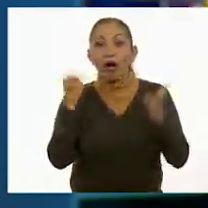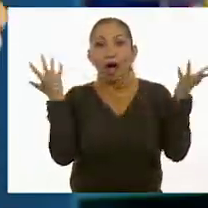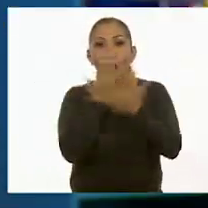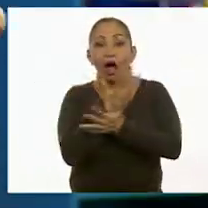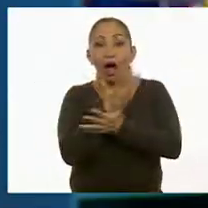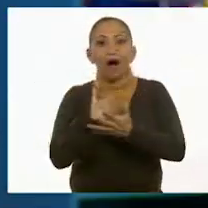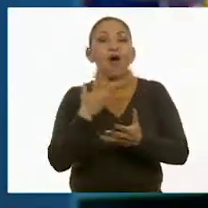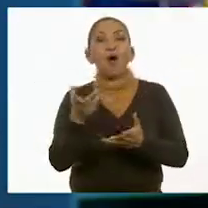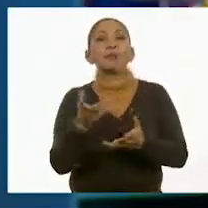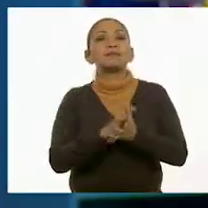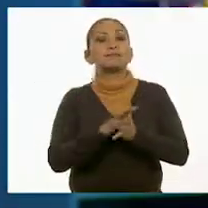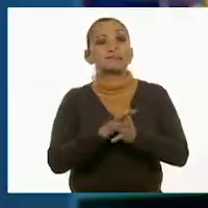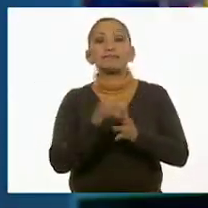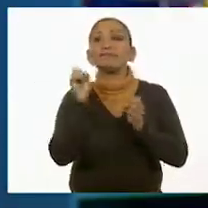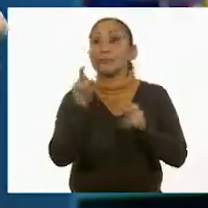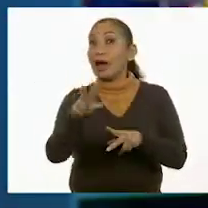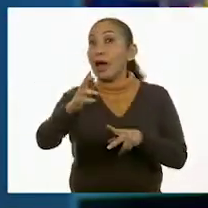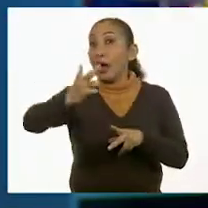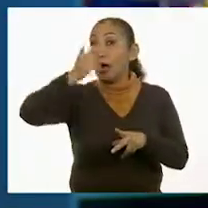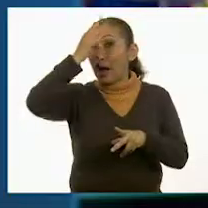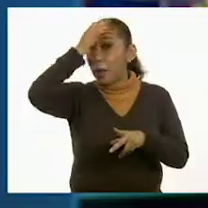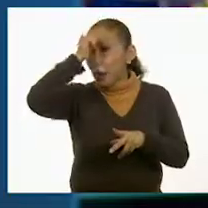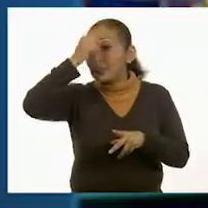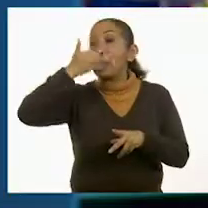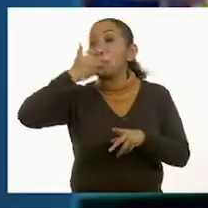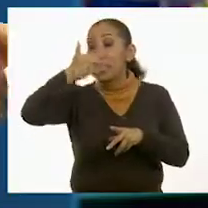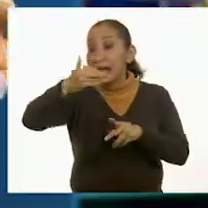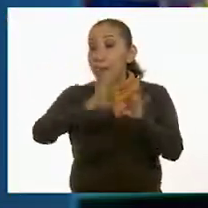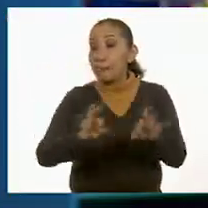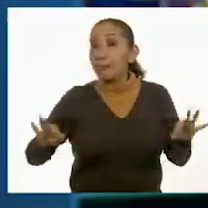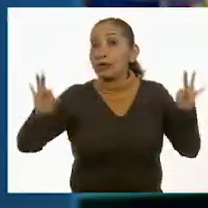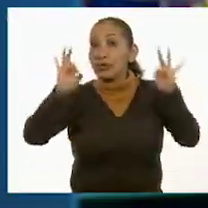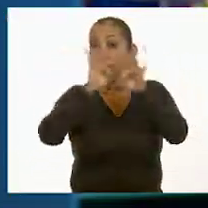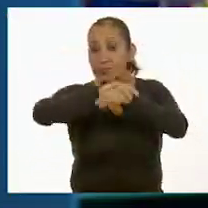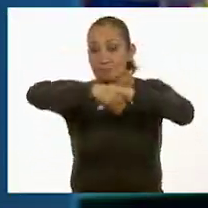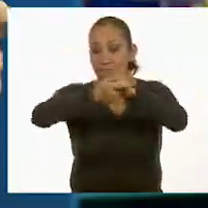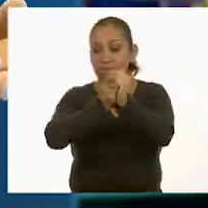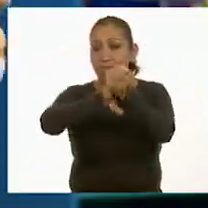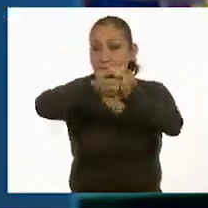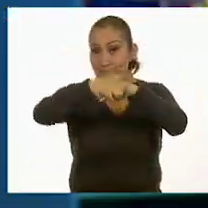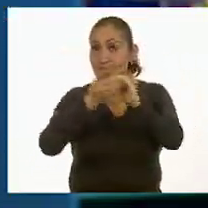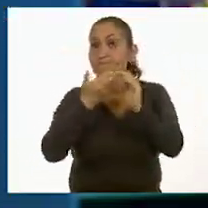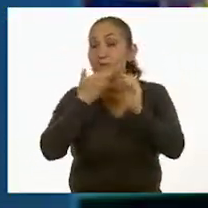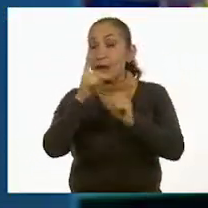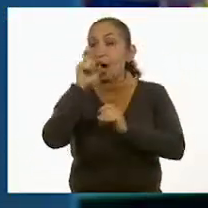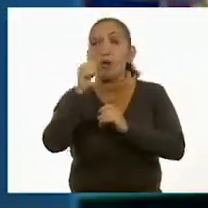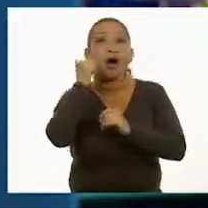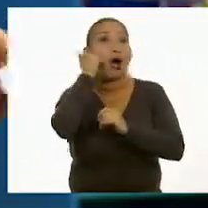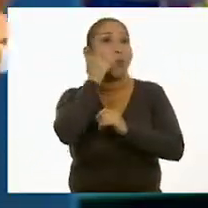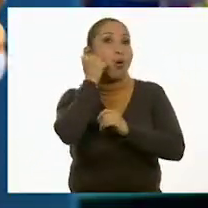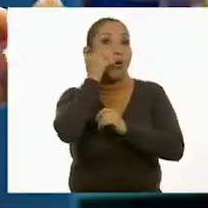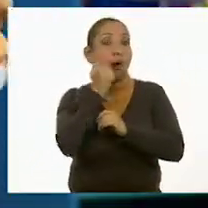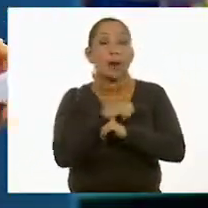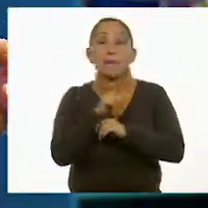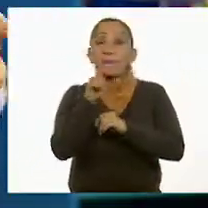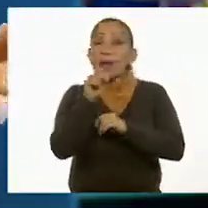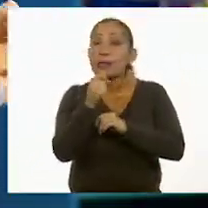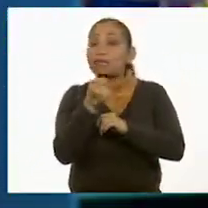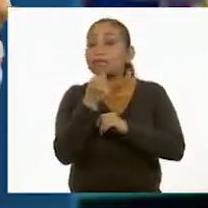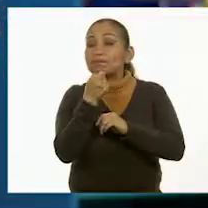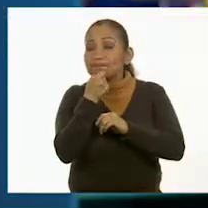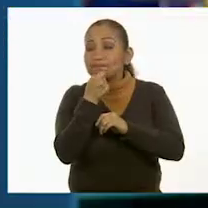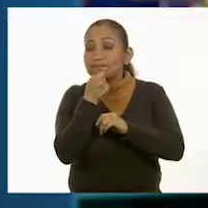¡Oh! Recuerda que es importante lavar muy bien tus manos con agua y con jabón durante 20